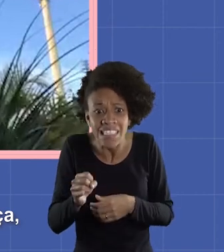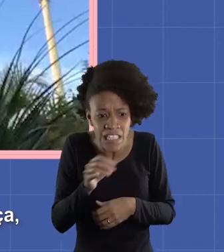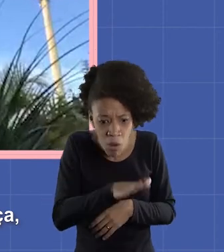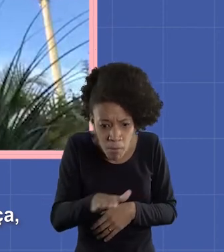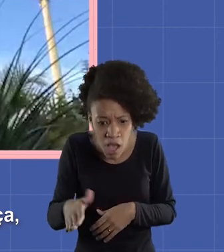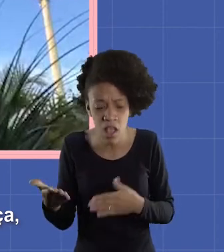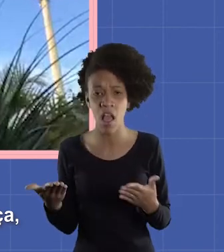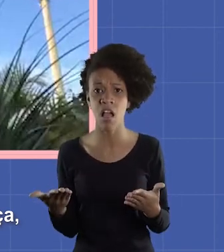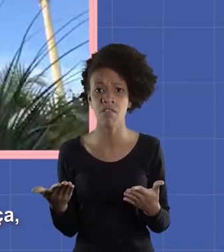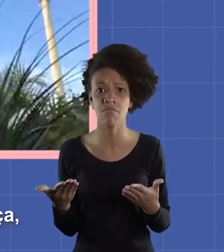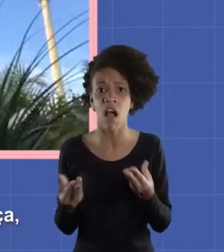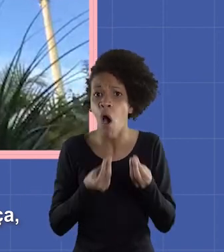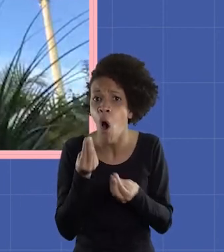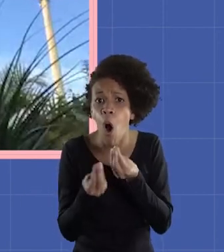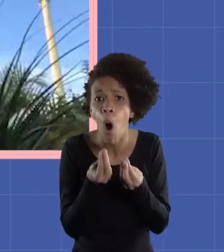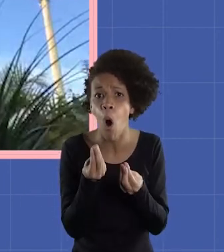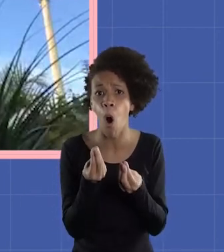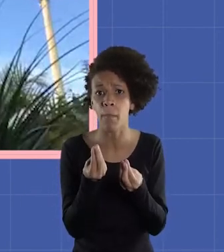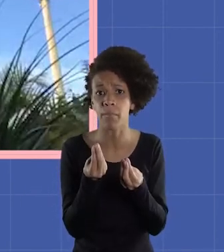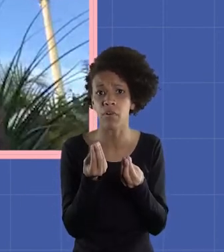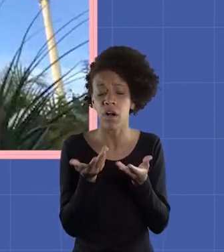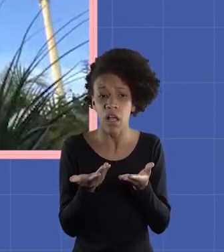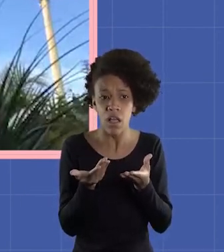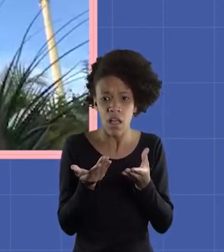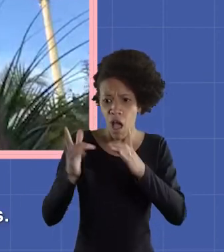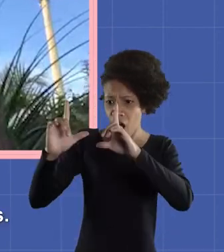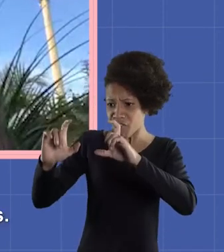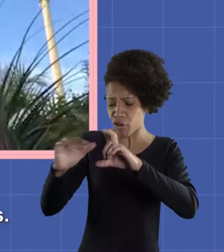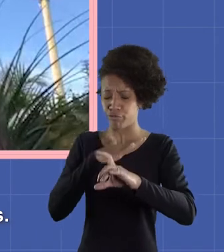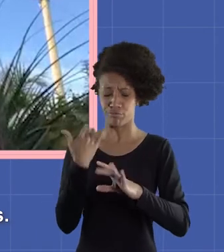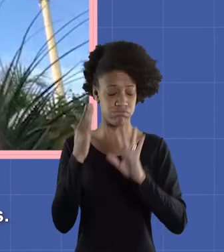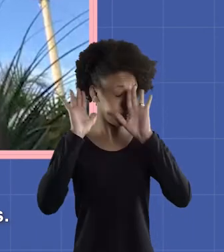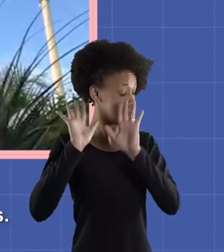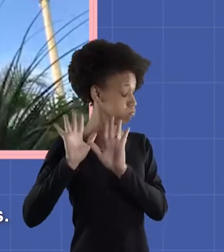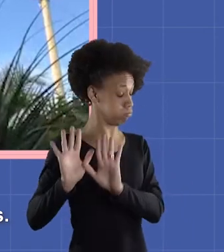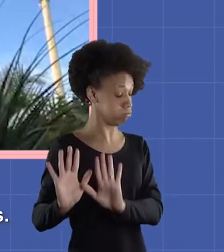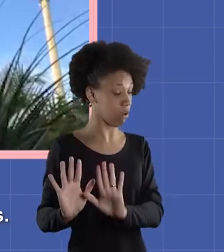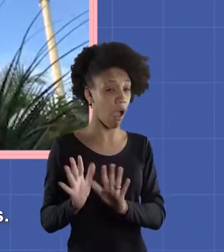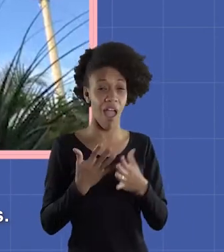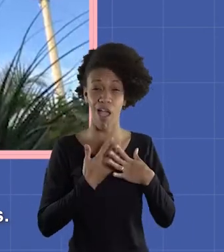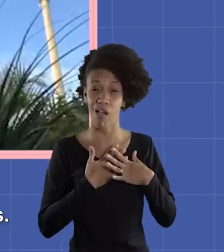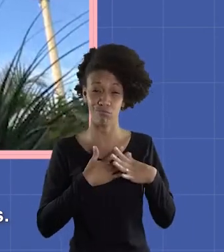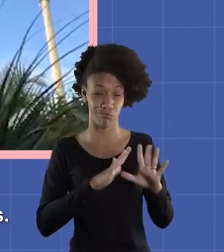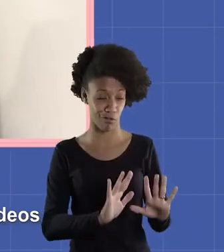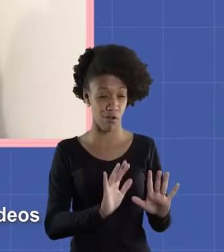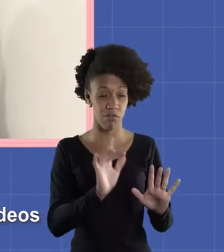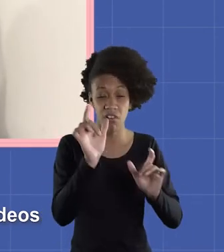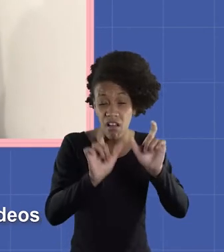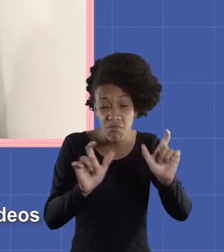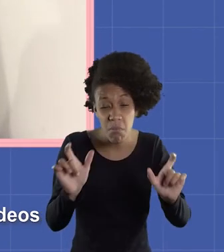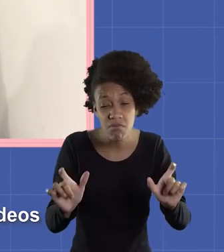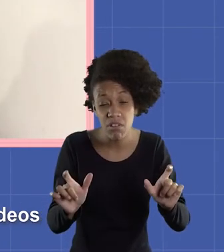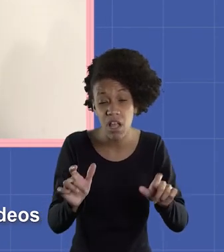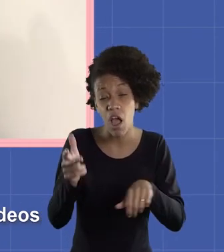cuando hackean o roban las contraseñas y si es un niño pueden enviar